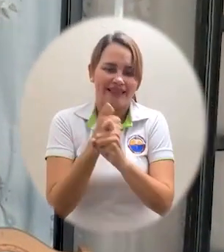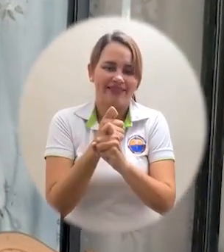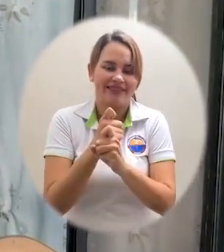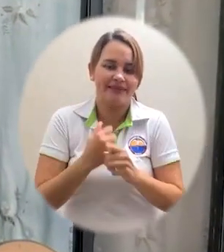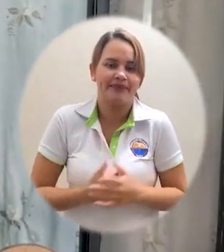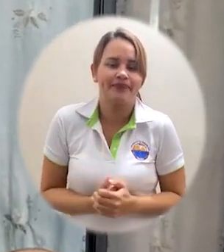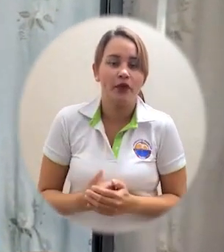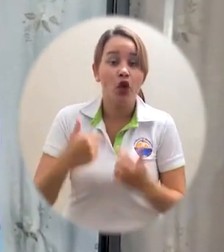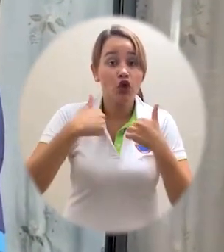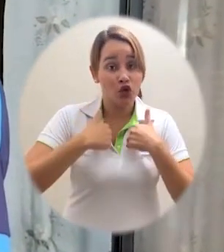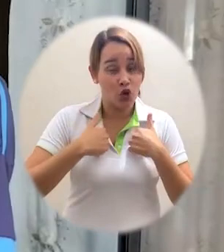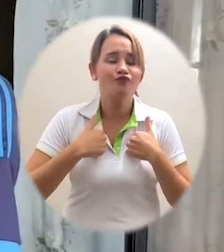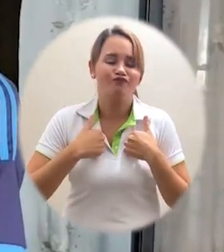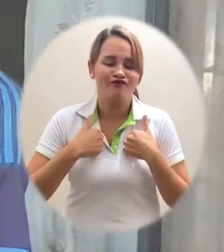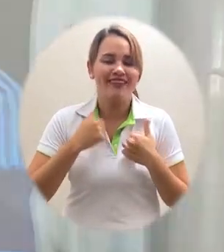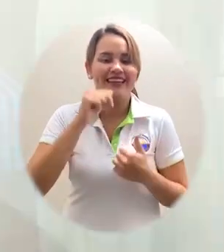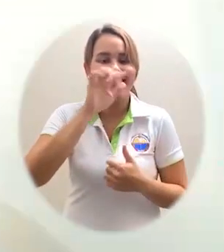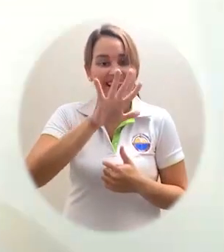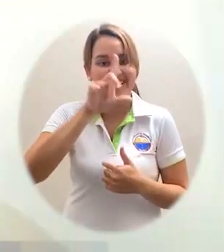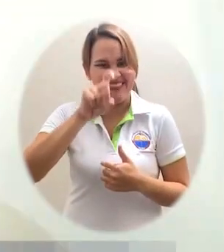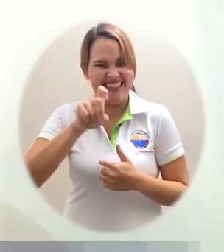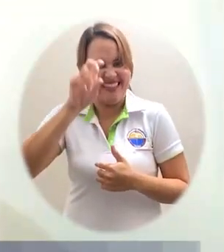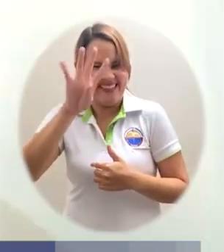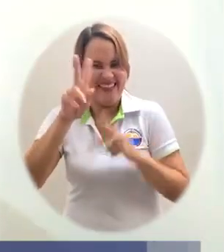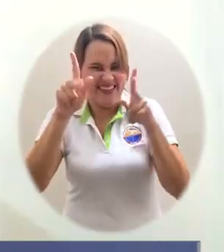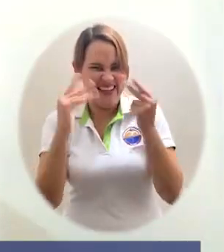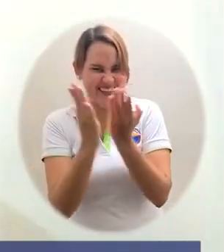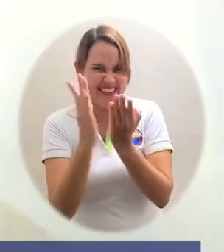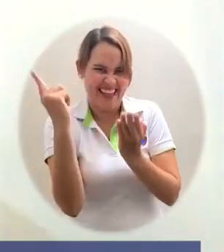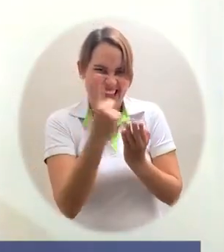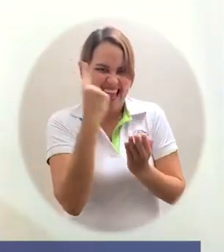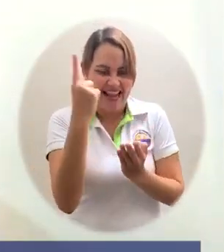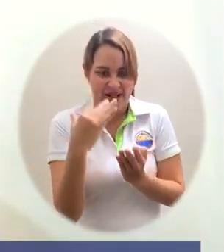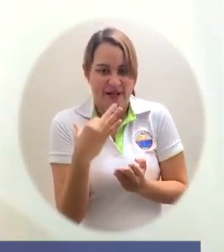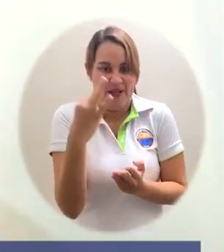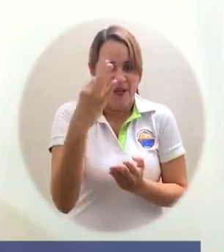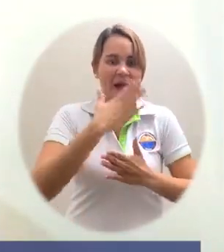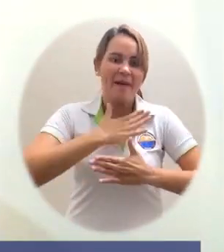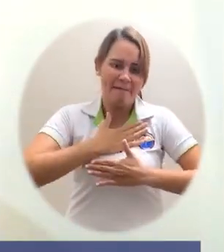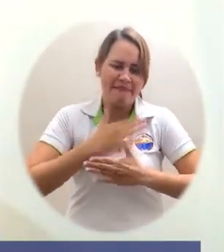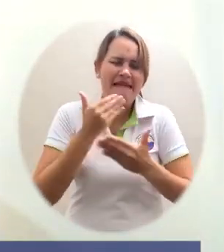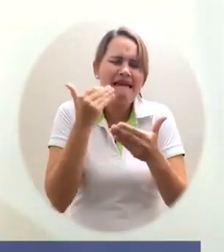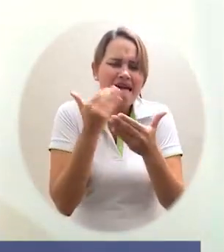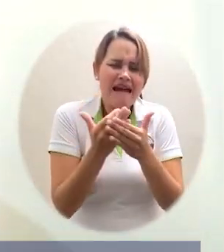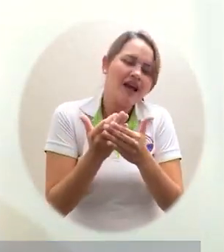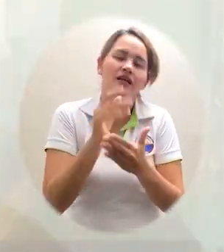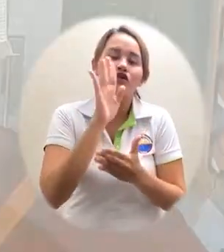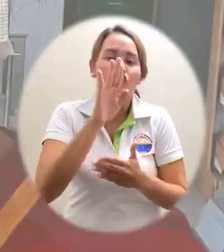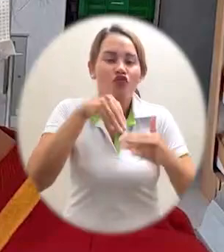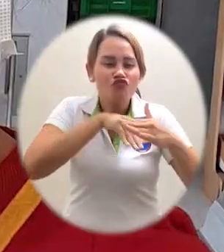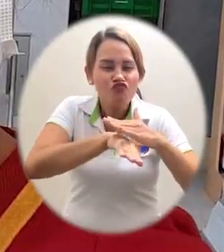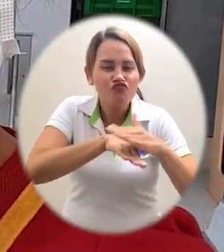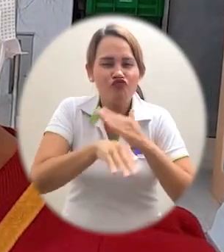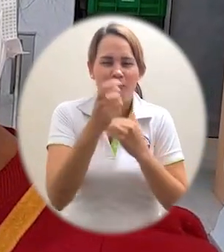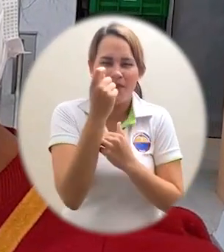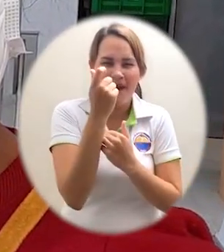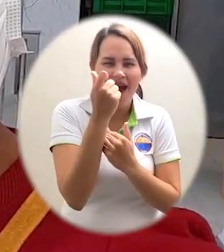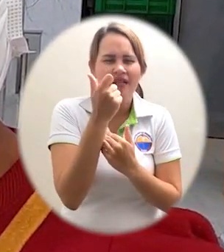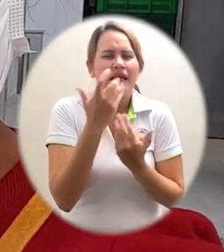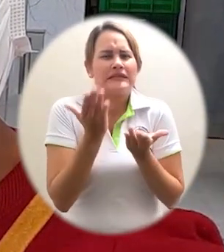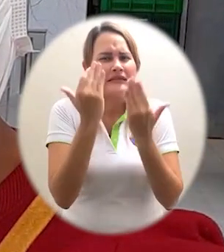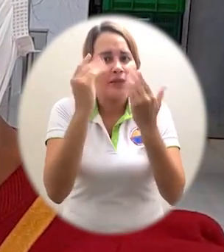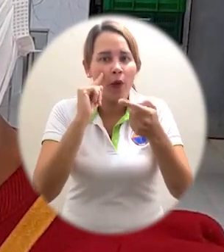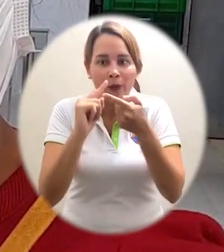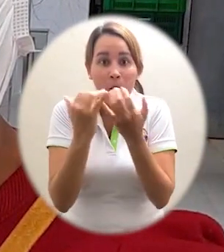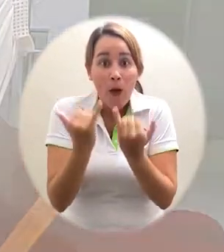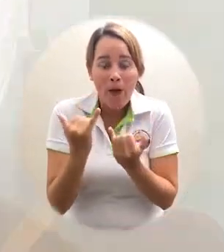decretado por el Gobierno Nacional. Soy uno de los 564 estudiantes beneficiados a través del Fondo de Solidaridad. Le